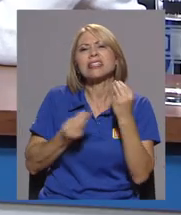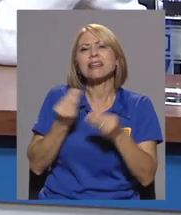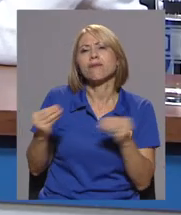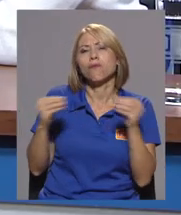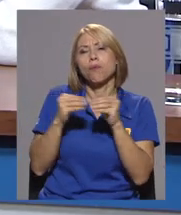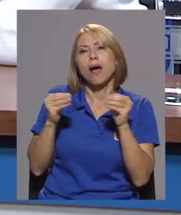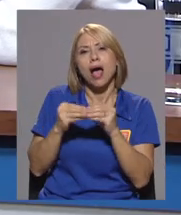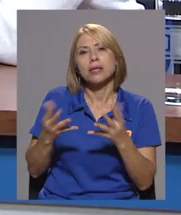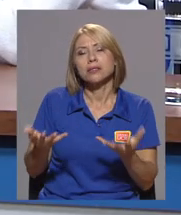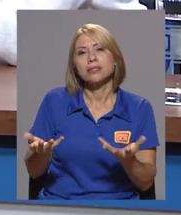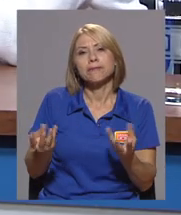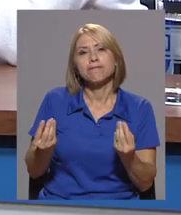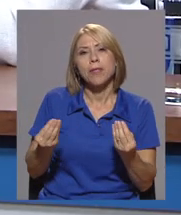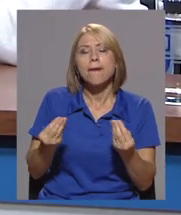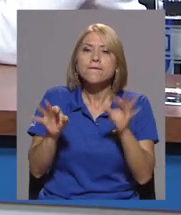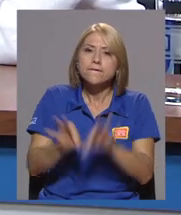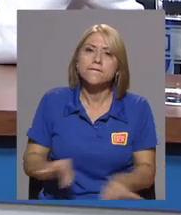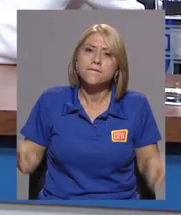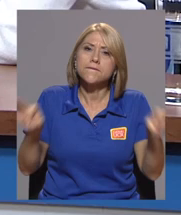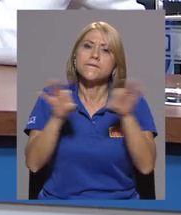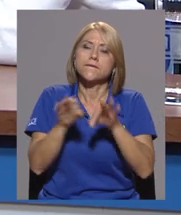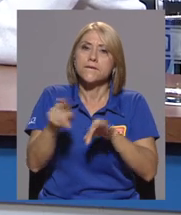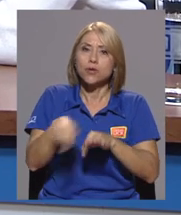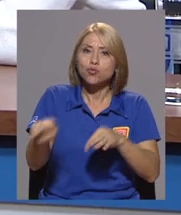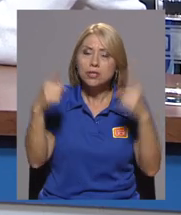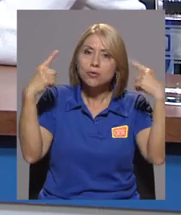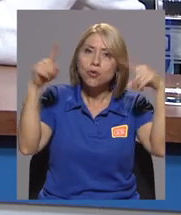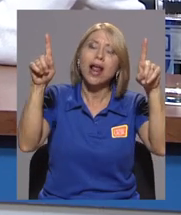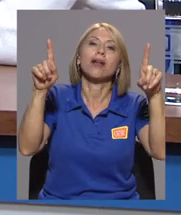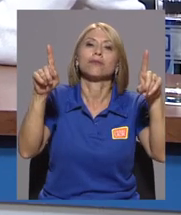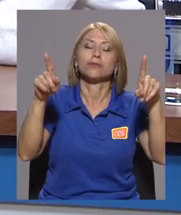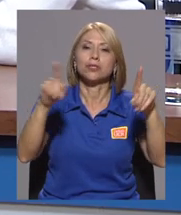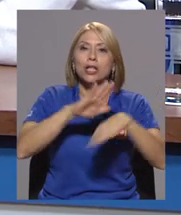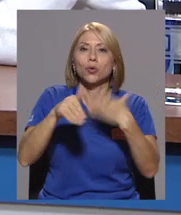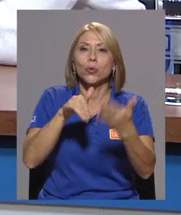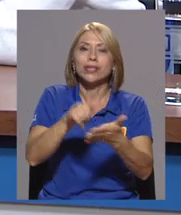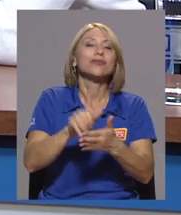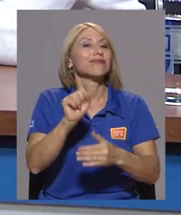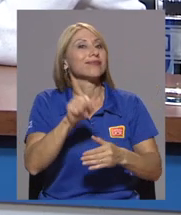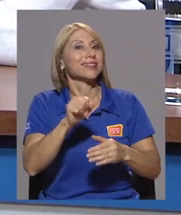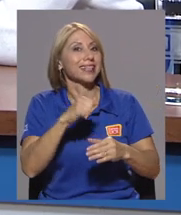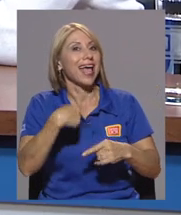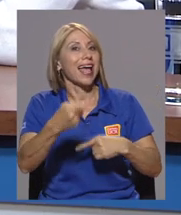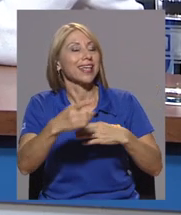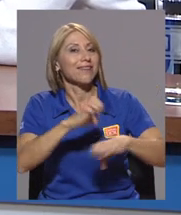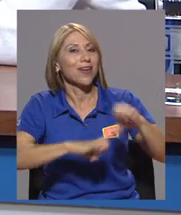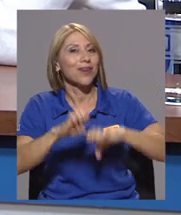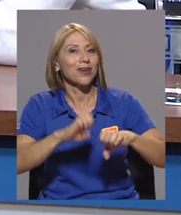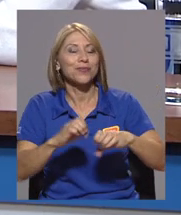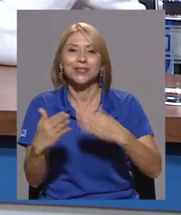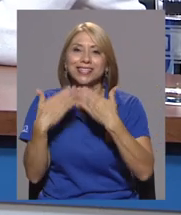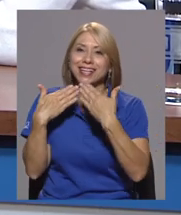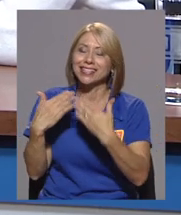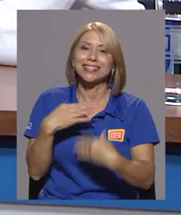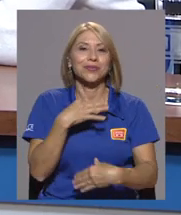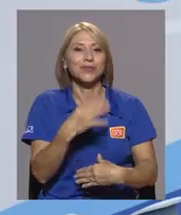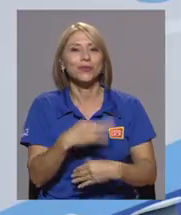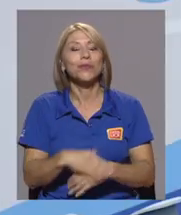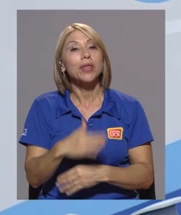la evaluación ustedes del coloquio podamos conocer un poquito de qué fue lo más valioso que ustedes lograron